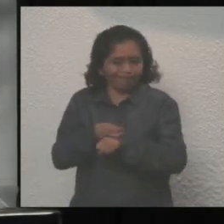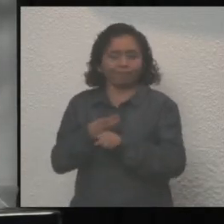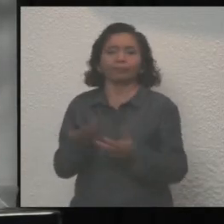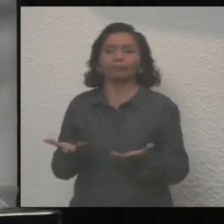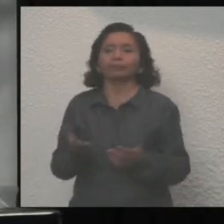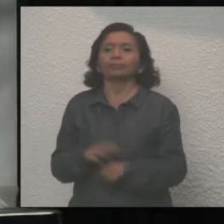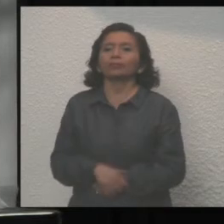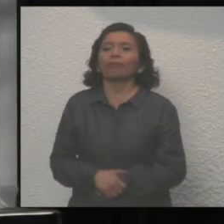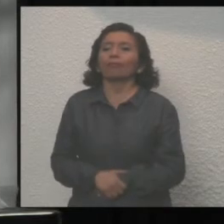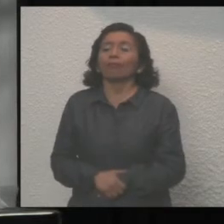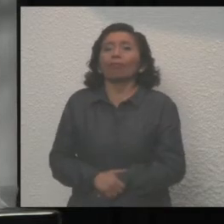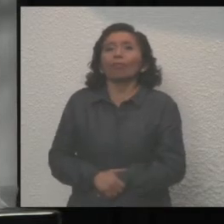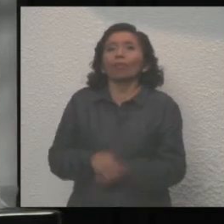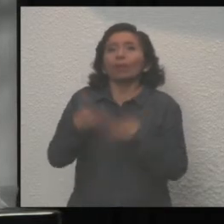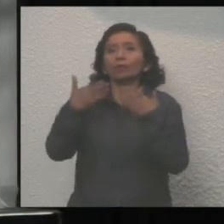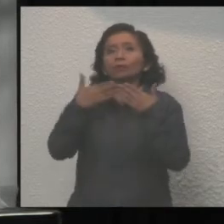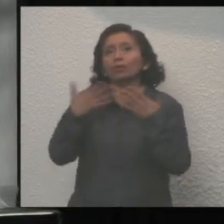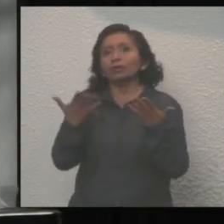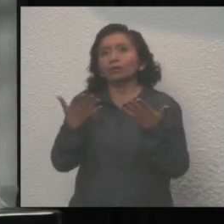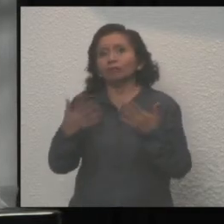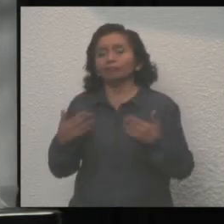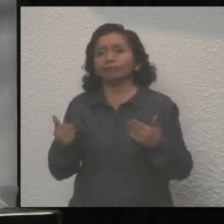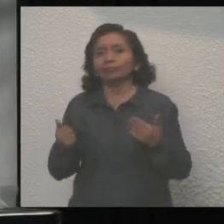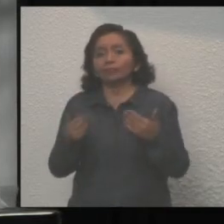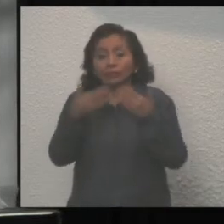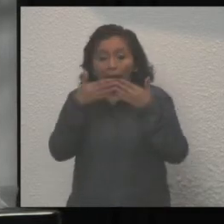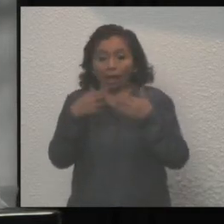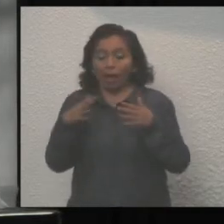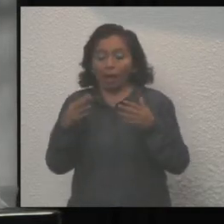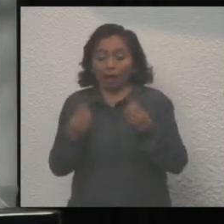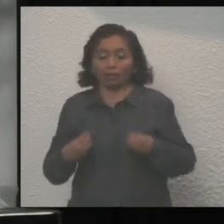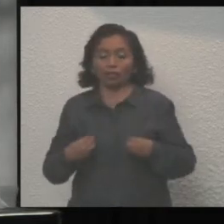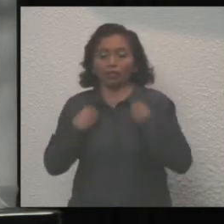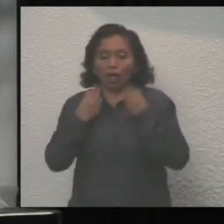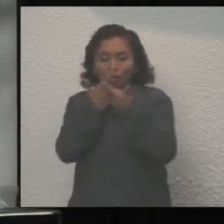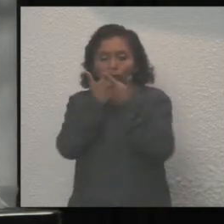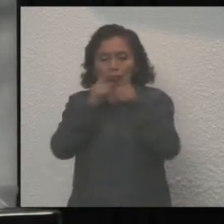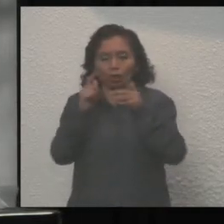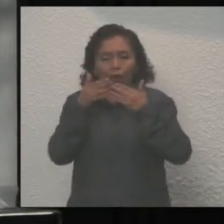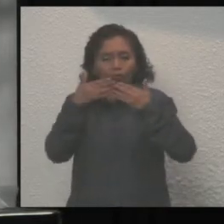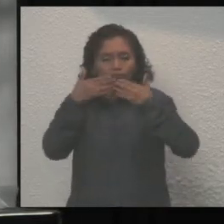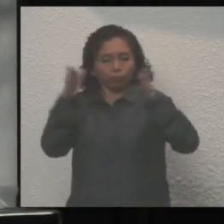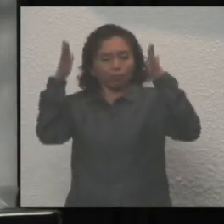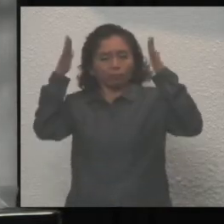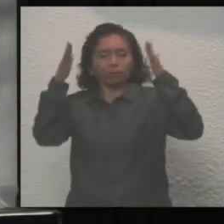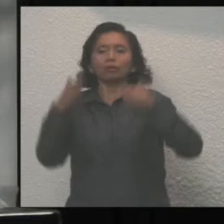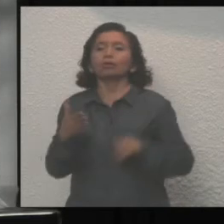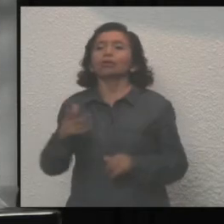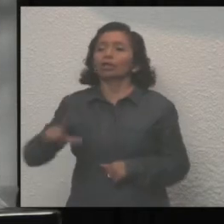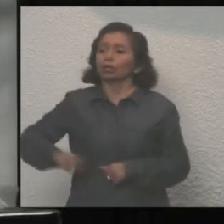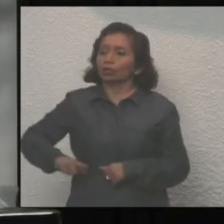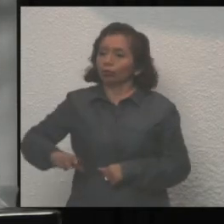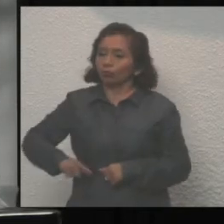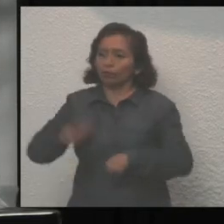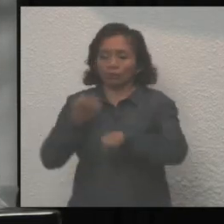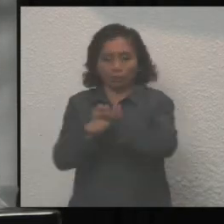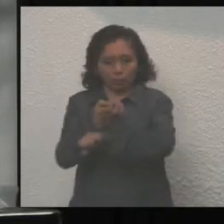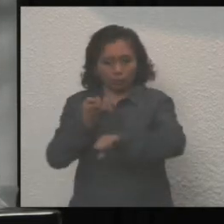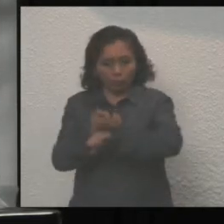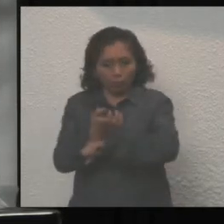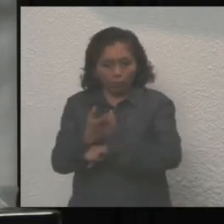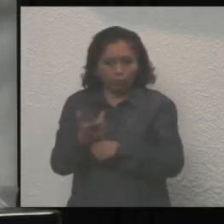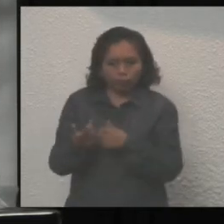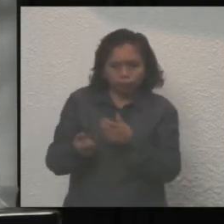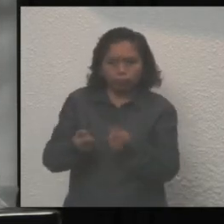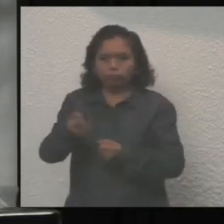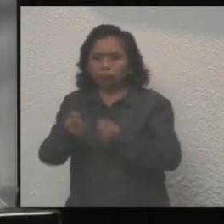Reconocemos la apertura de la vida democrática del Estado. Reconocemos que el gobierno estatal se dedicó a gobernar